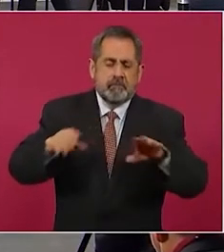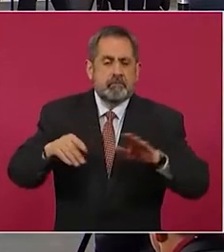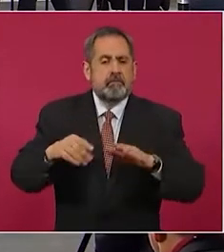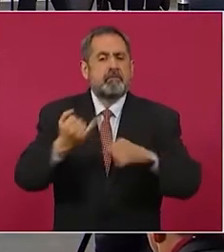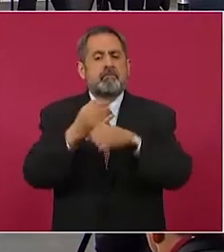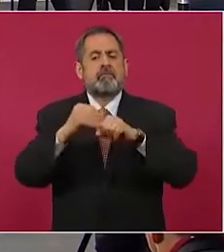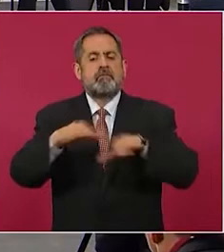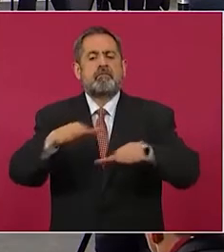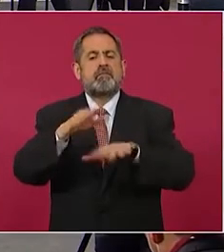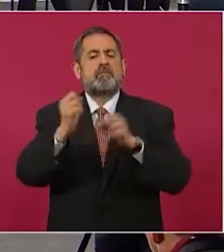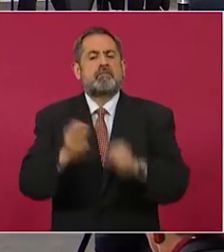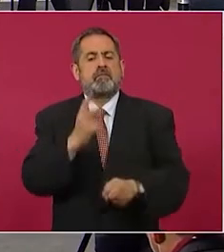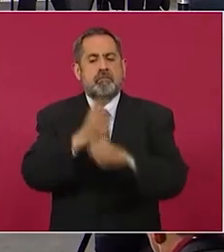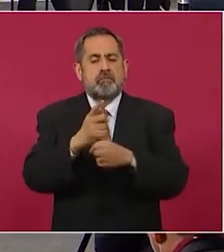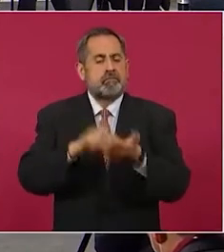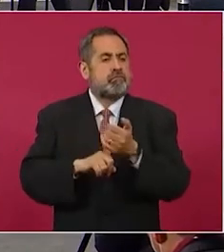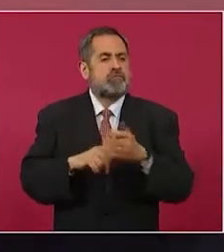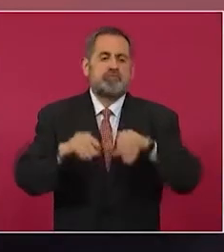informe de seguridad